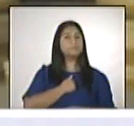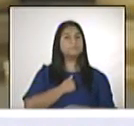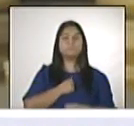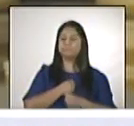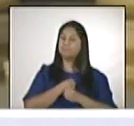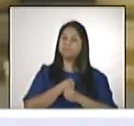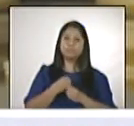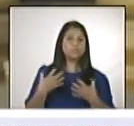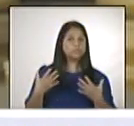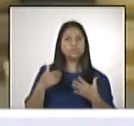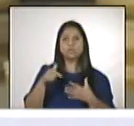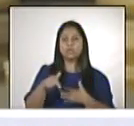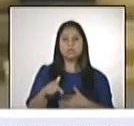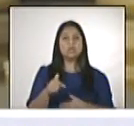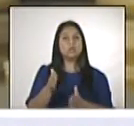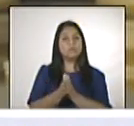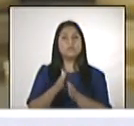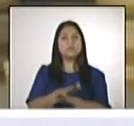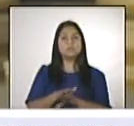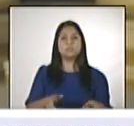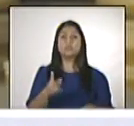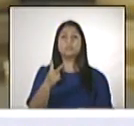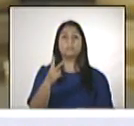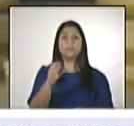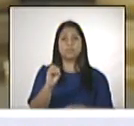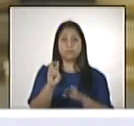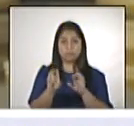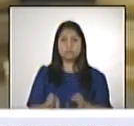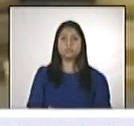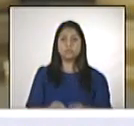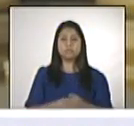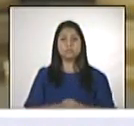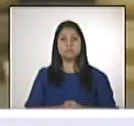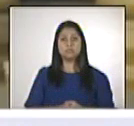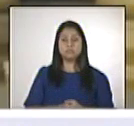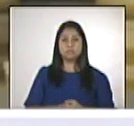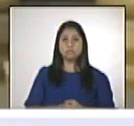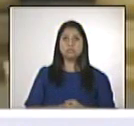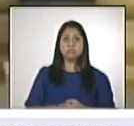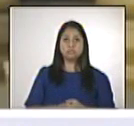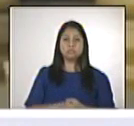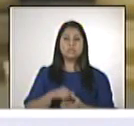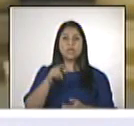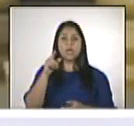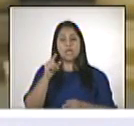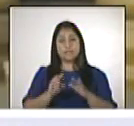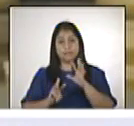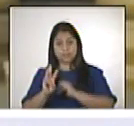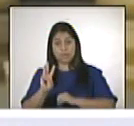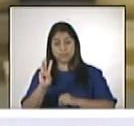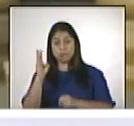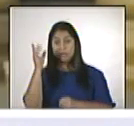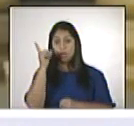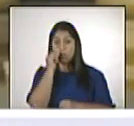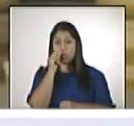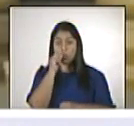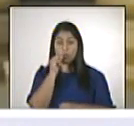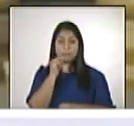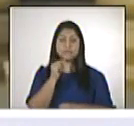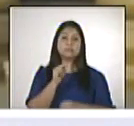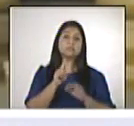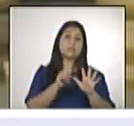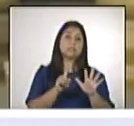el fallecimiento de 20 personas. crece de sexo masculino, de las edades de